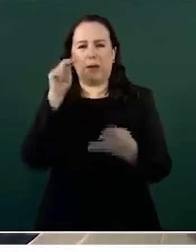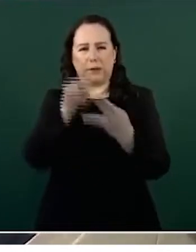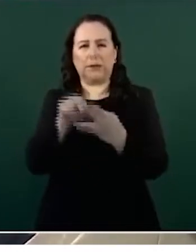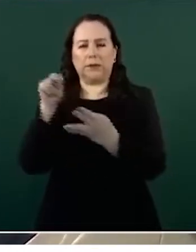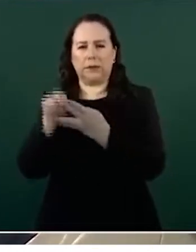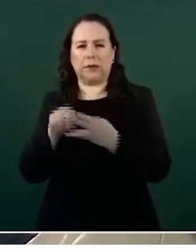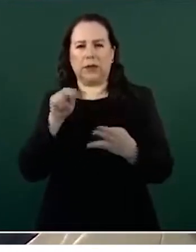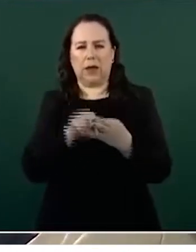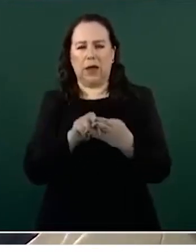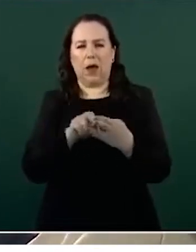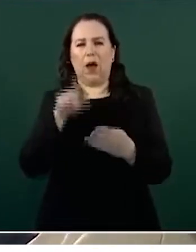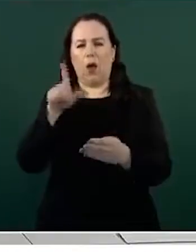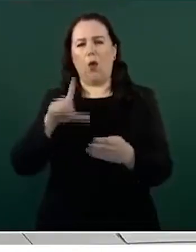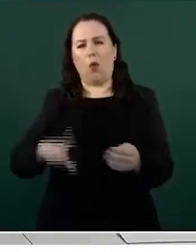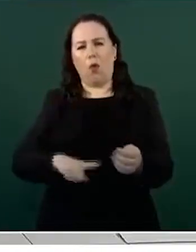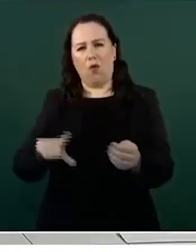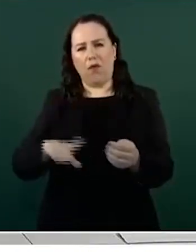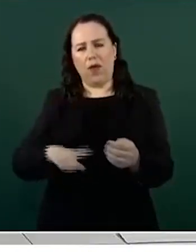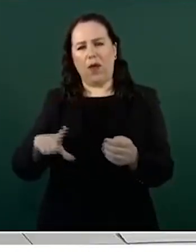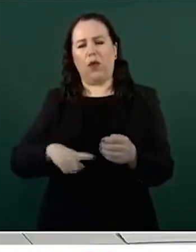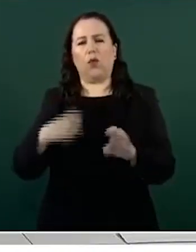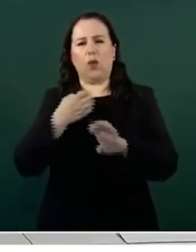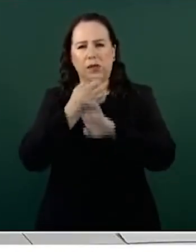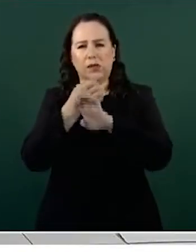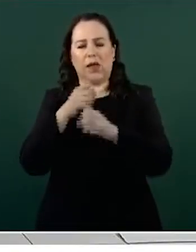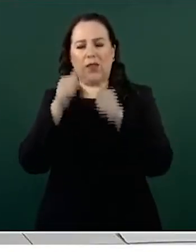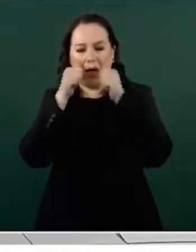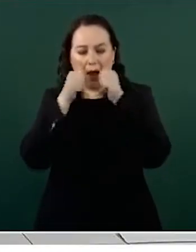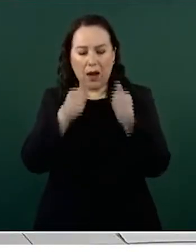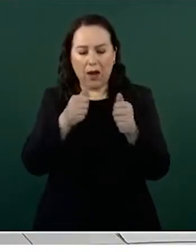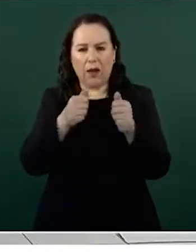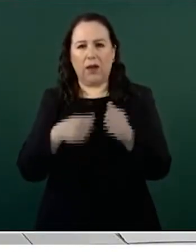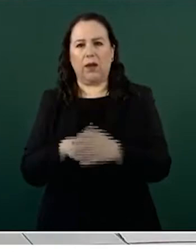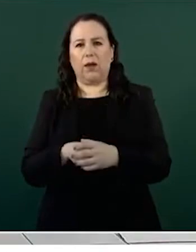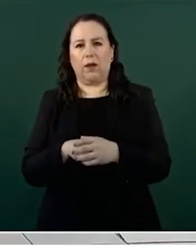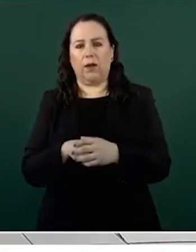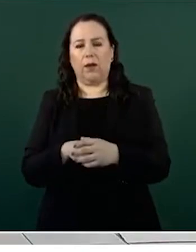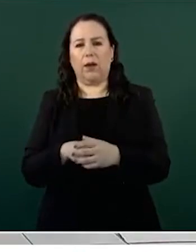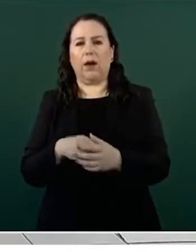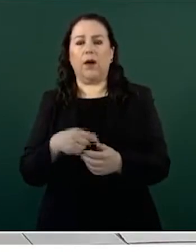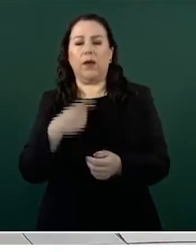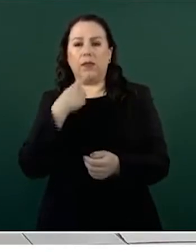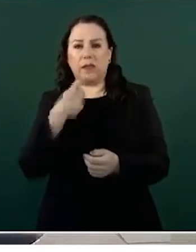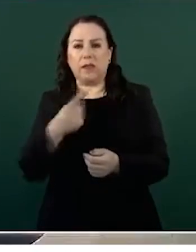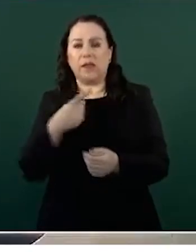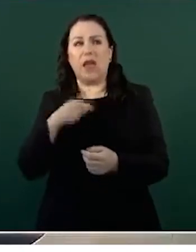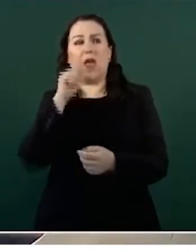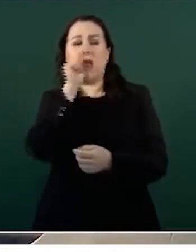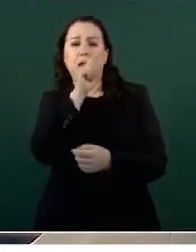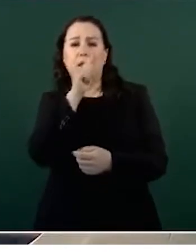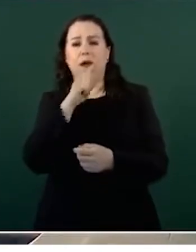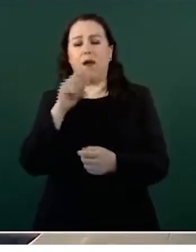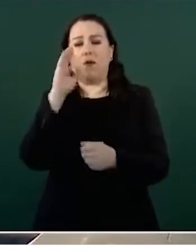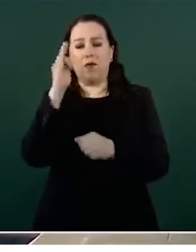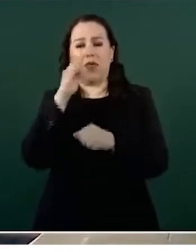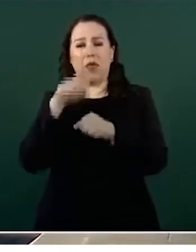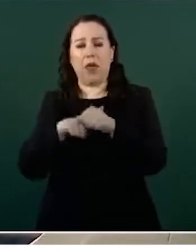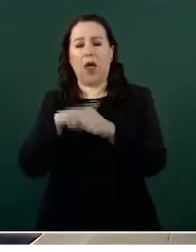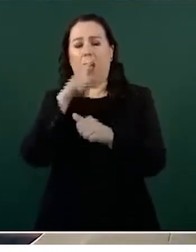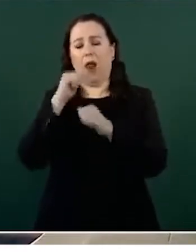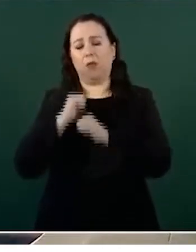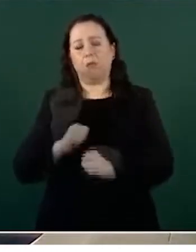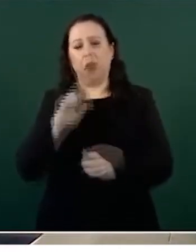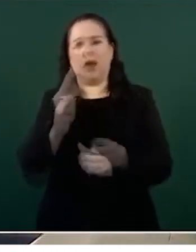gobierno estatal atribuye la mayor parte de estos asesinatos a la delincuencia organizada y dice que la federación debe investigar, pero la federación dice que no